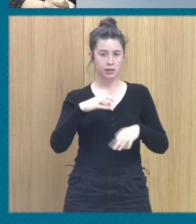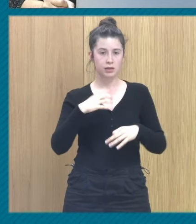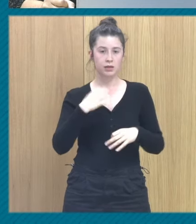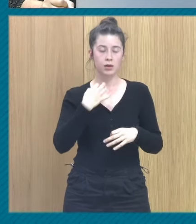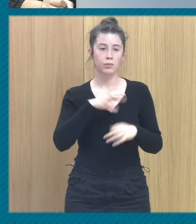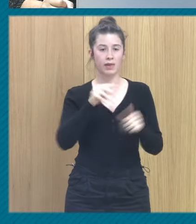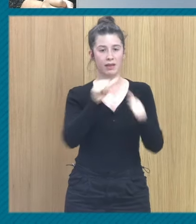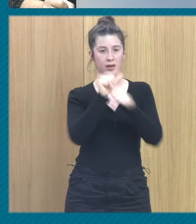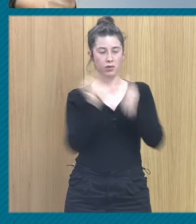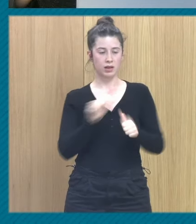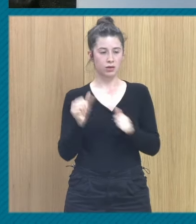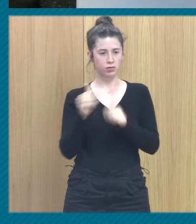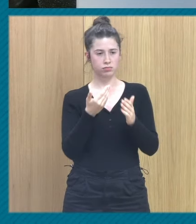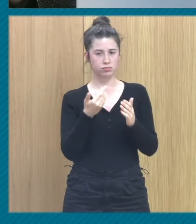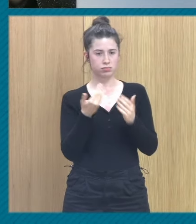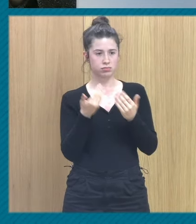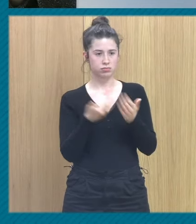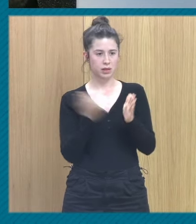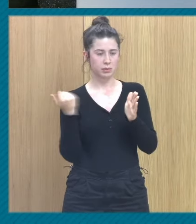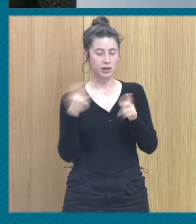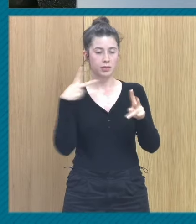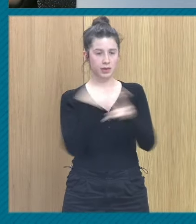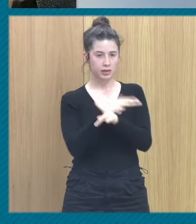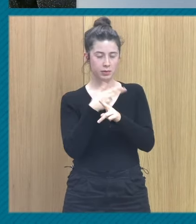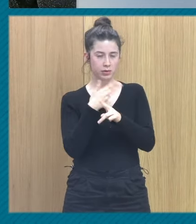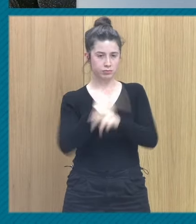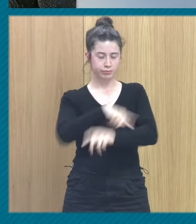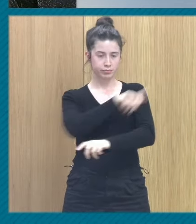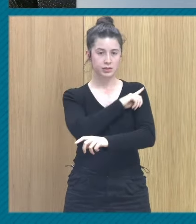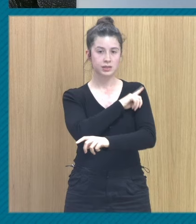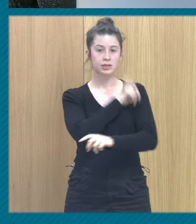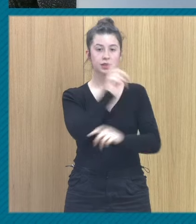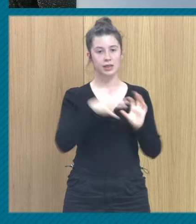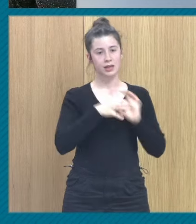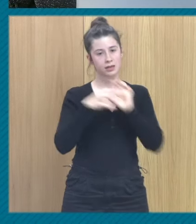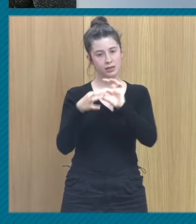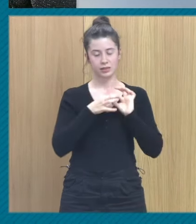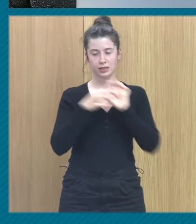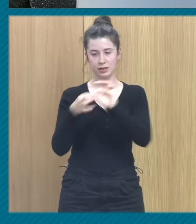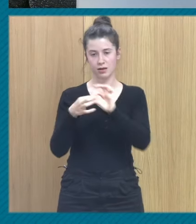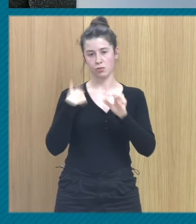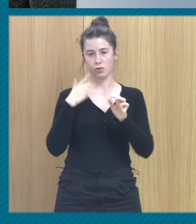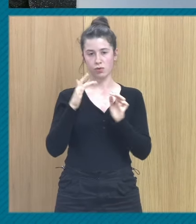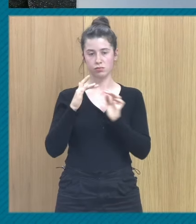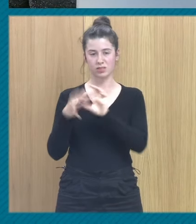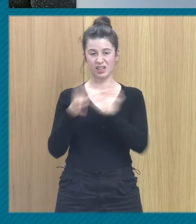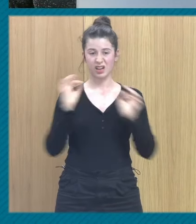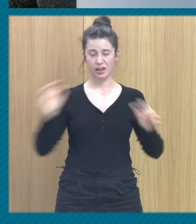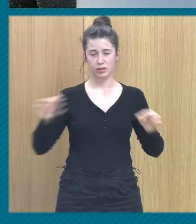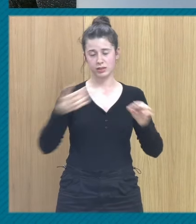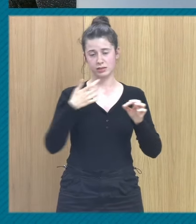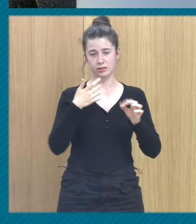evitativo muy radical pueden ser diferentes tipologías pero desde luego son relaciones destructivas a lo largo de la vida en las que replican